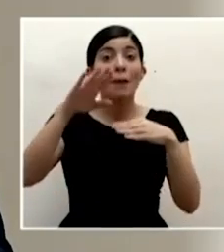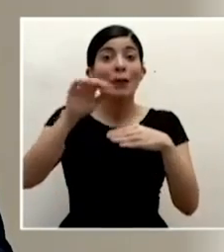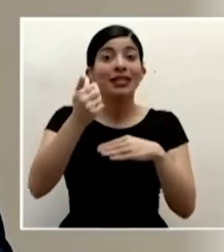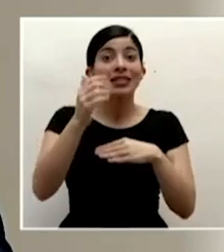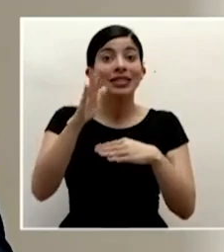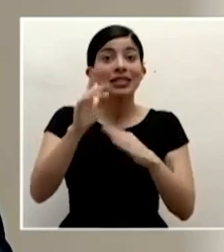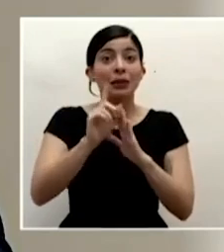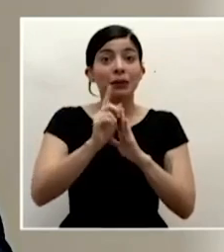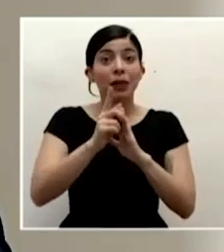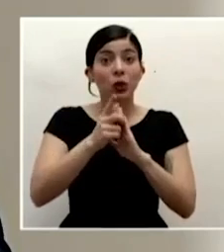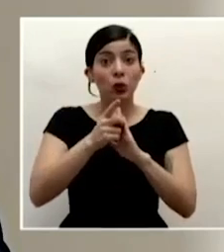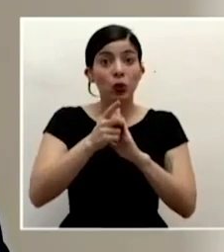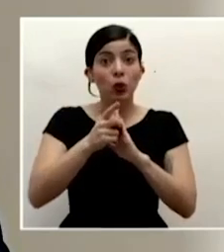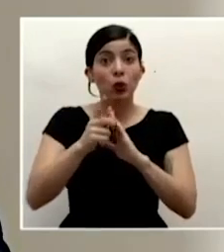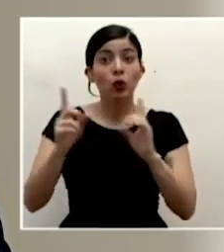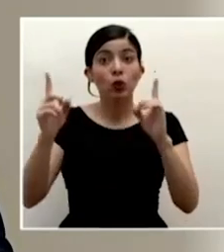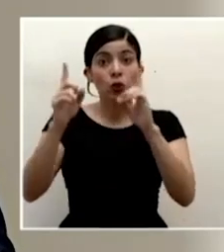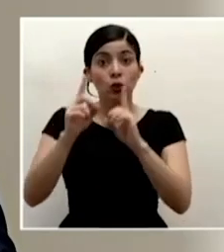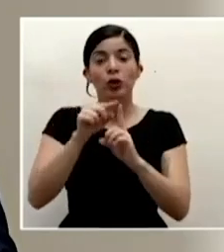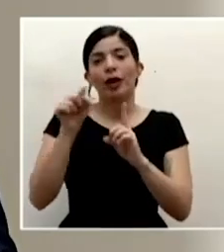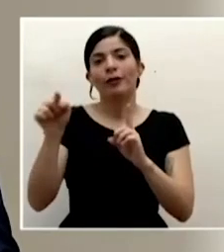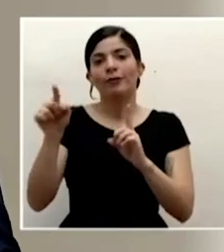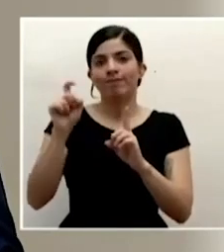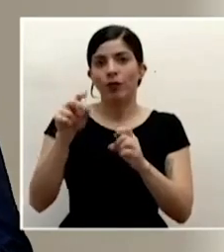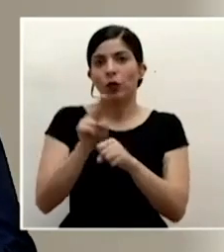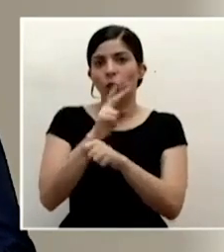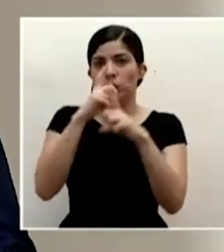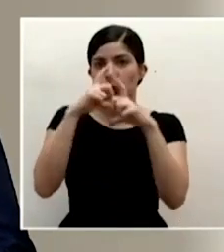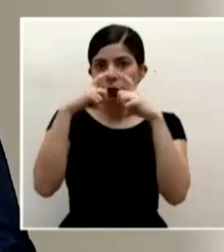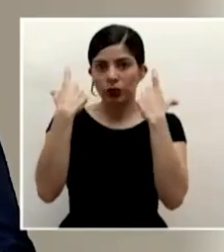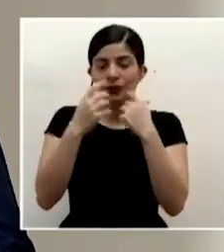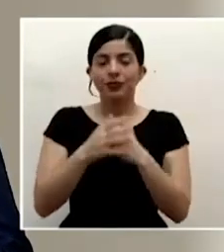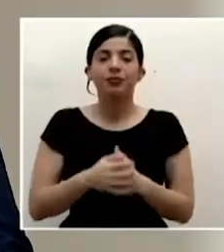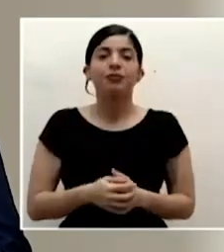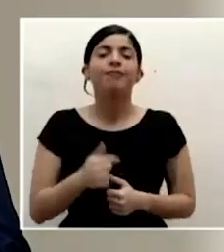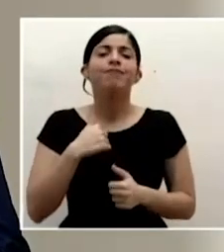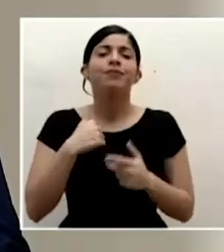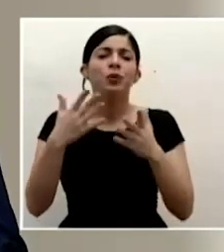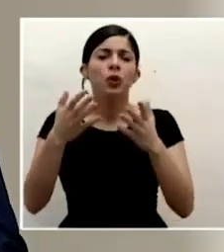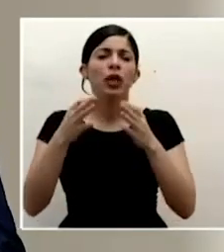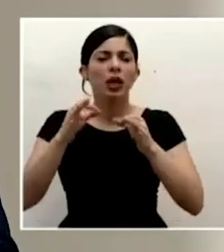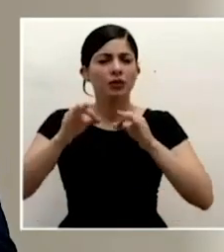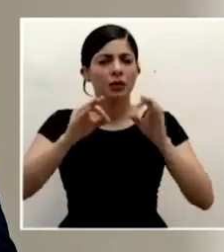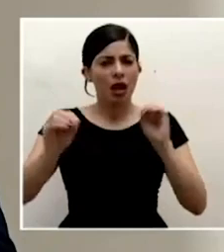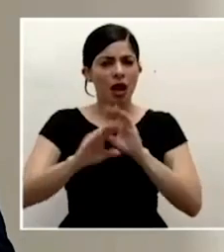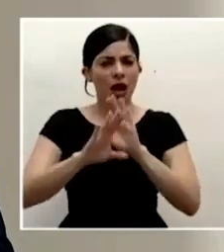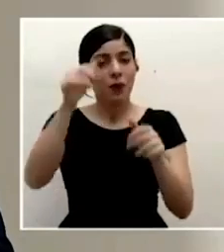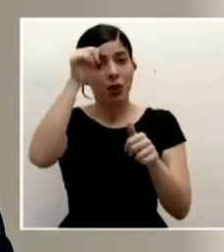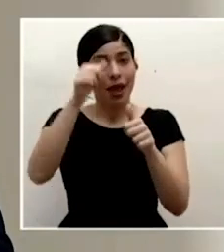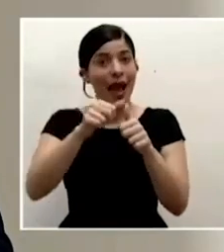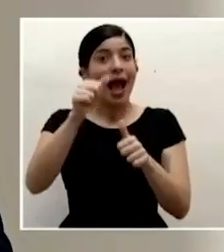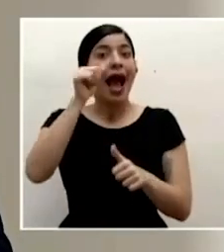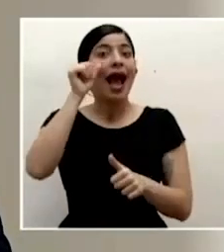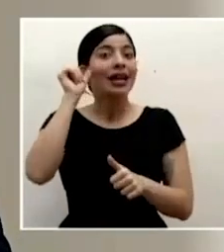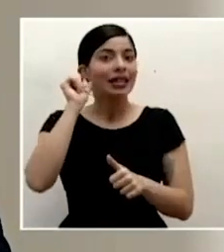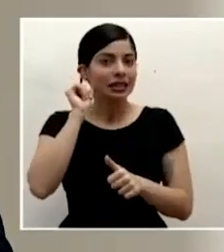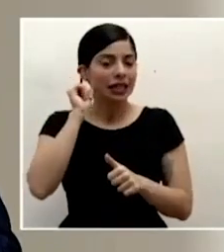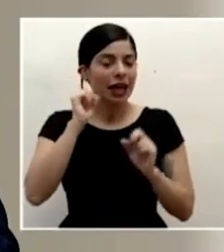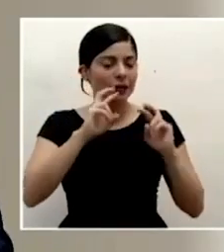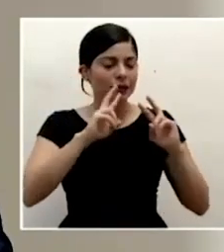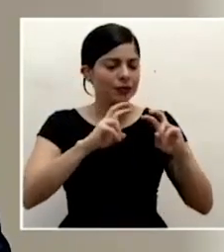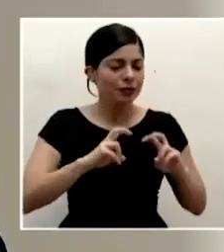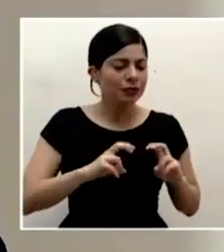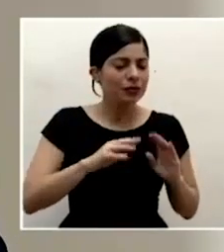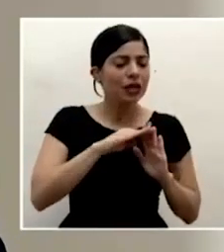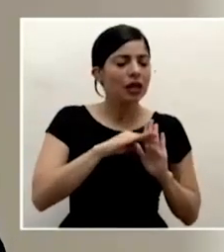para las personas que están ahí. Yo quiero aclarar, recordemos que ayer repasamos las reglas de